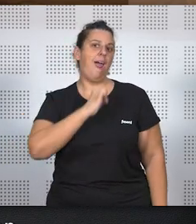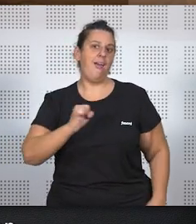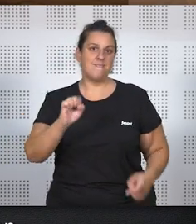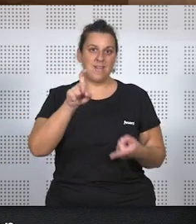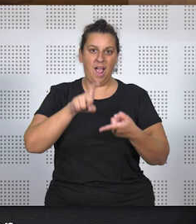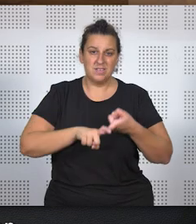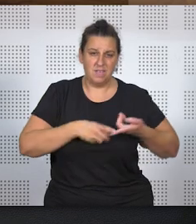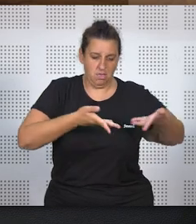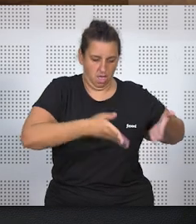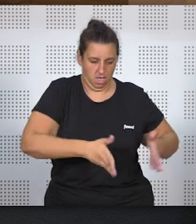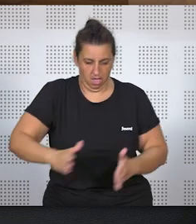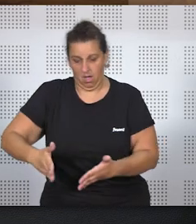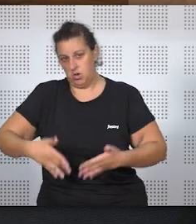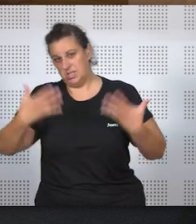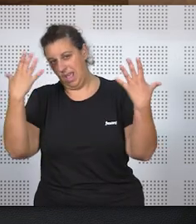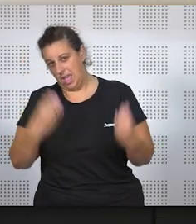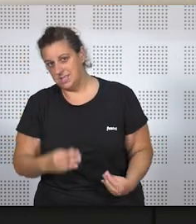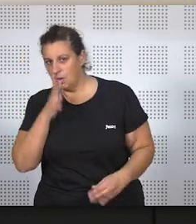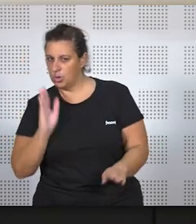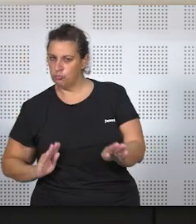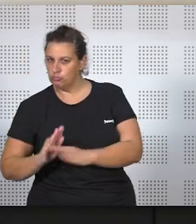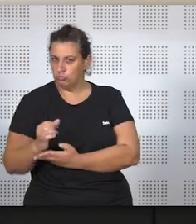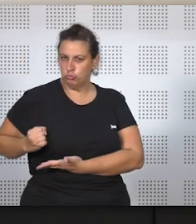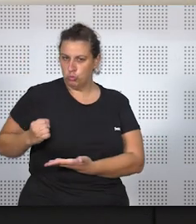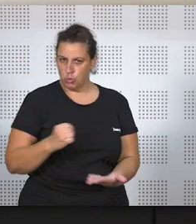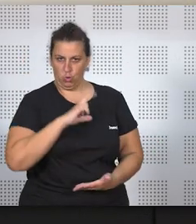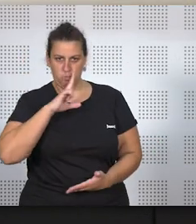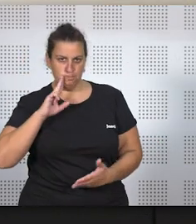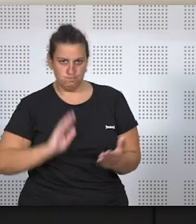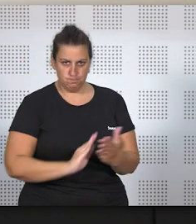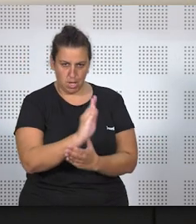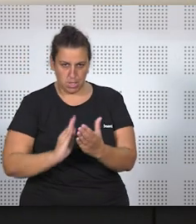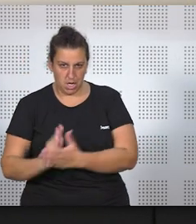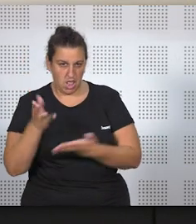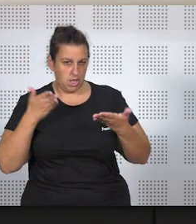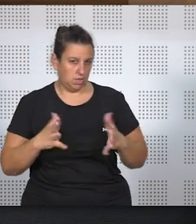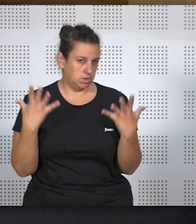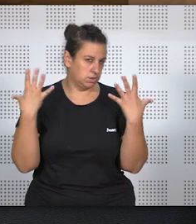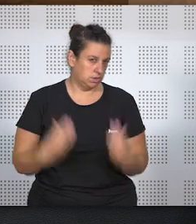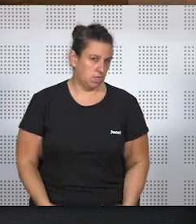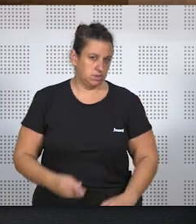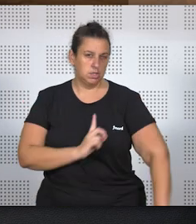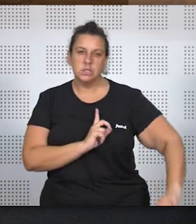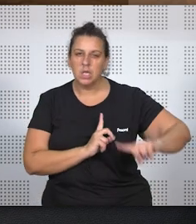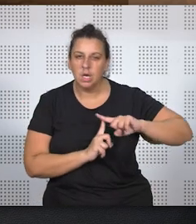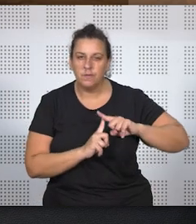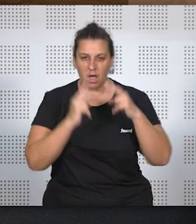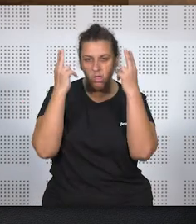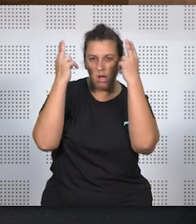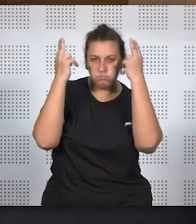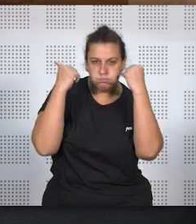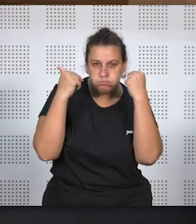llena de hijos, que para eso se subvenciona y se paga bien la maternidad, llena de hijos, sacrificada,